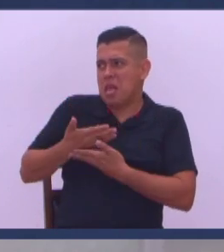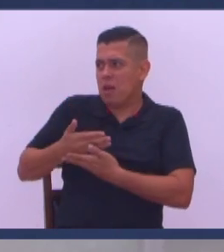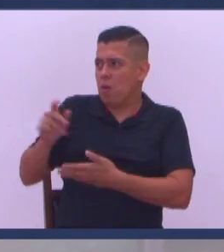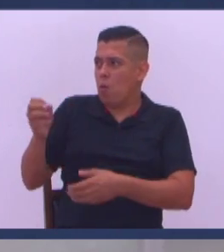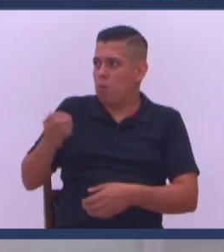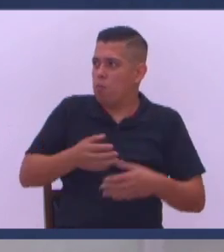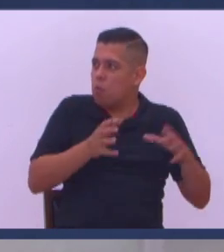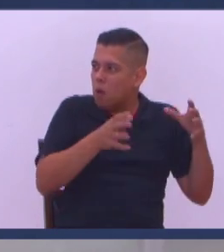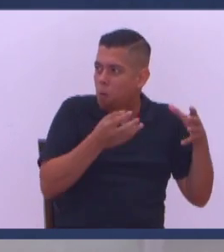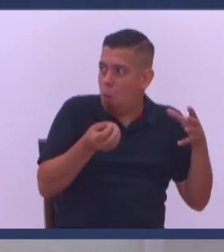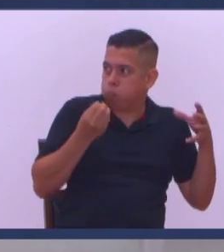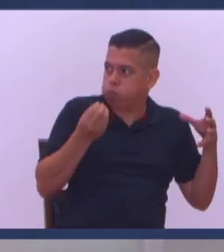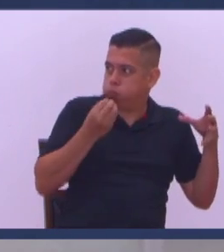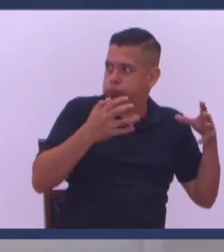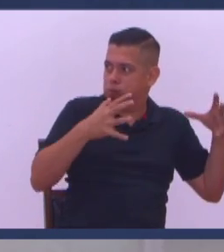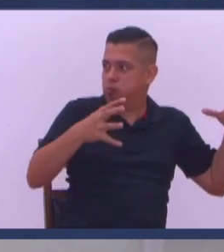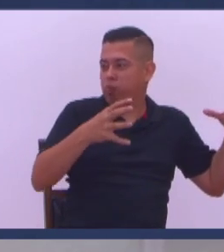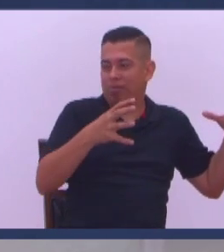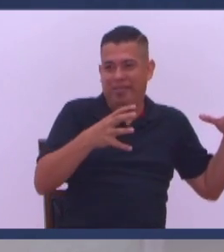año No eran harto